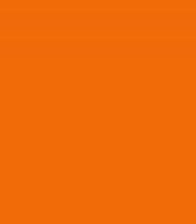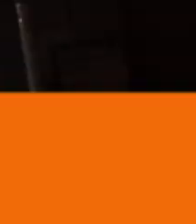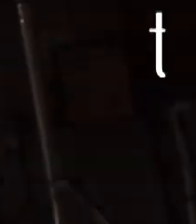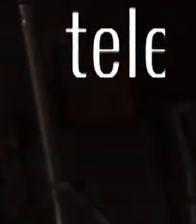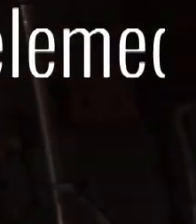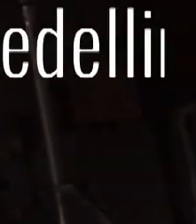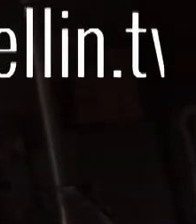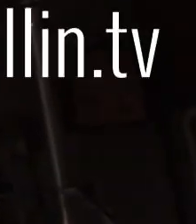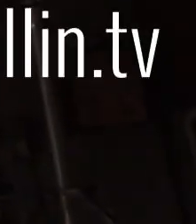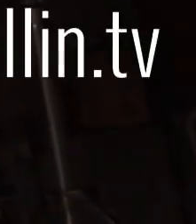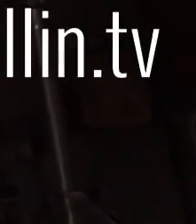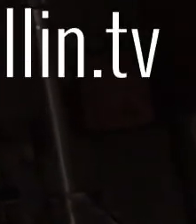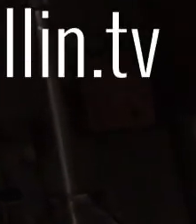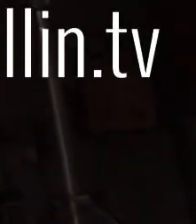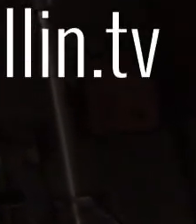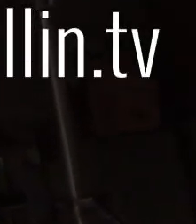Ya viene Punto de Giro.